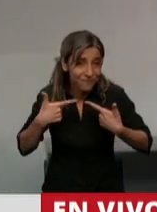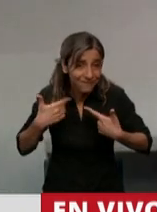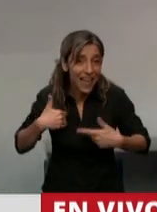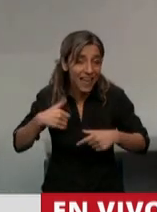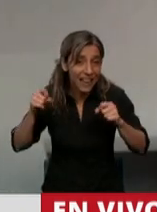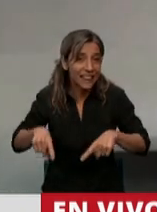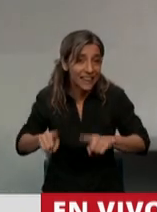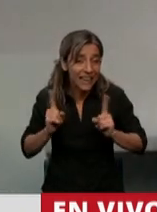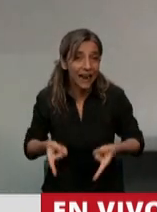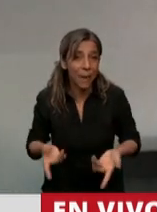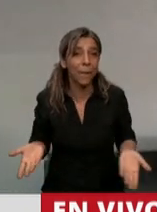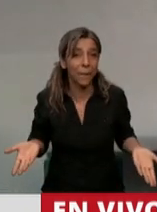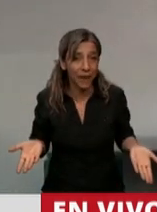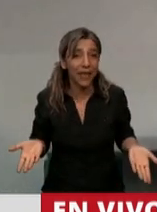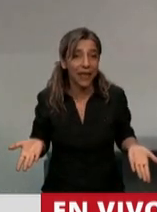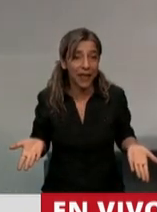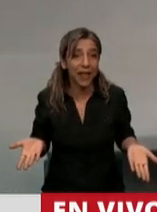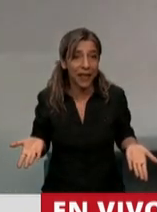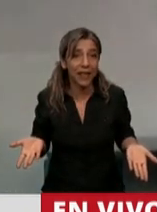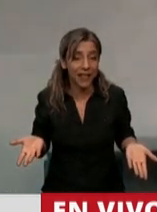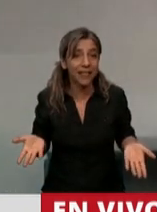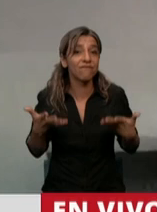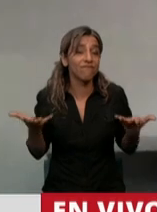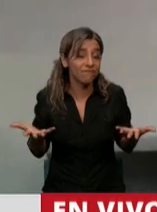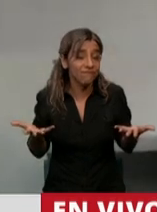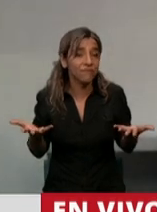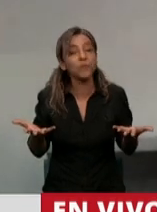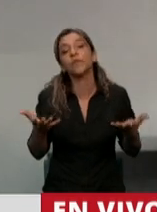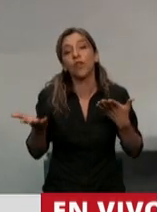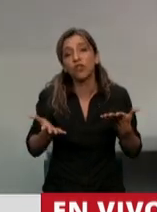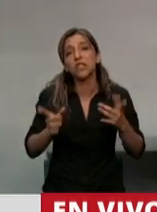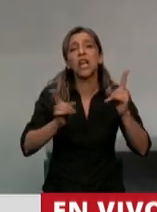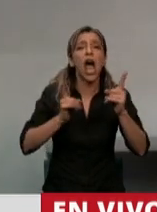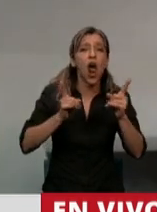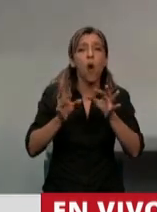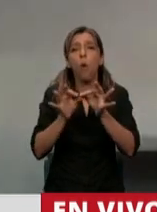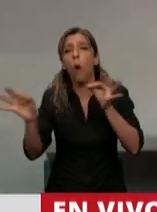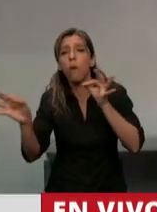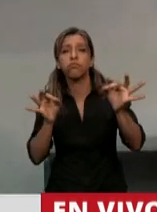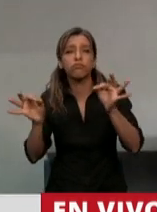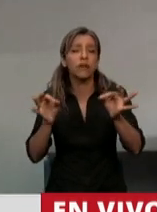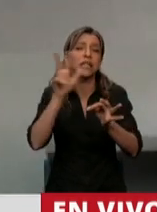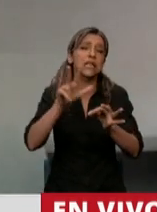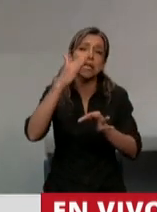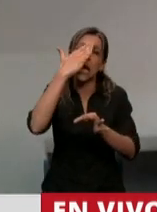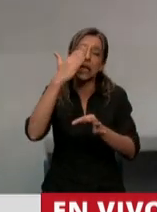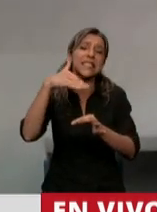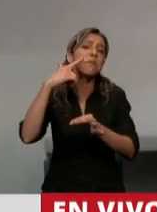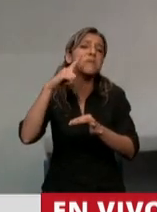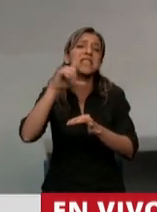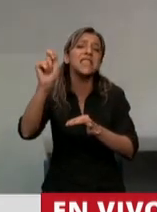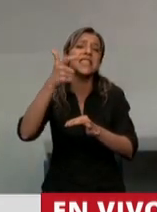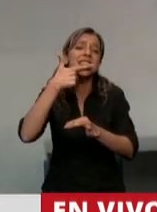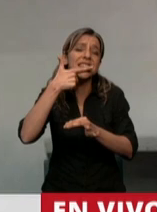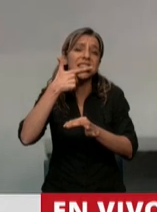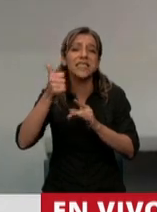límite exterior. En algunos lugares con 315 millas marinas, llegando en